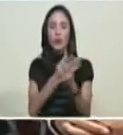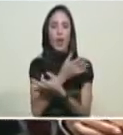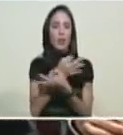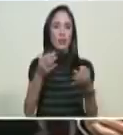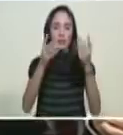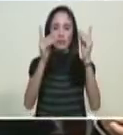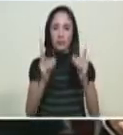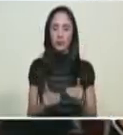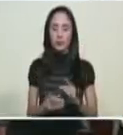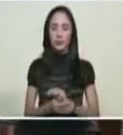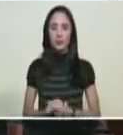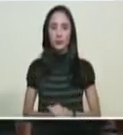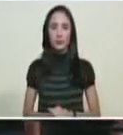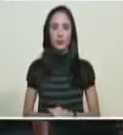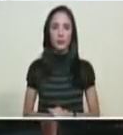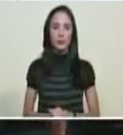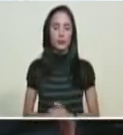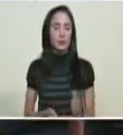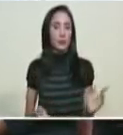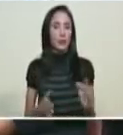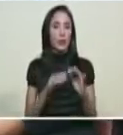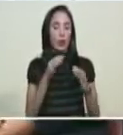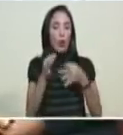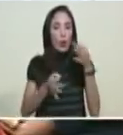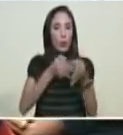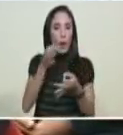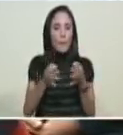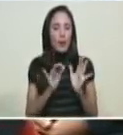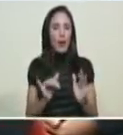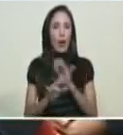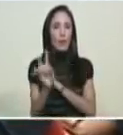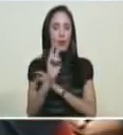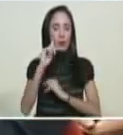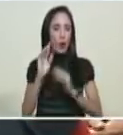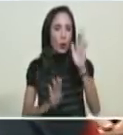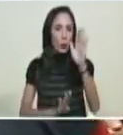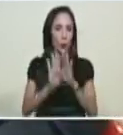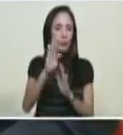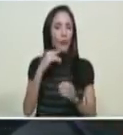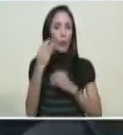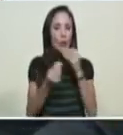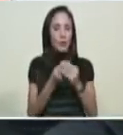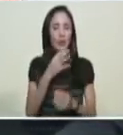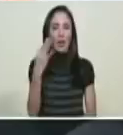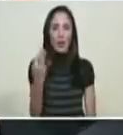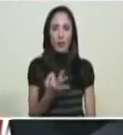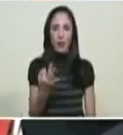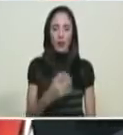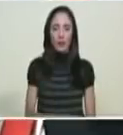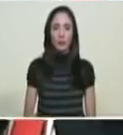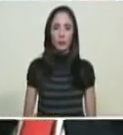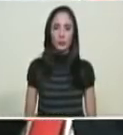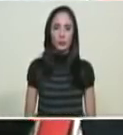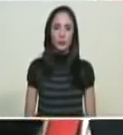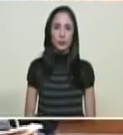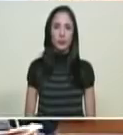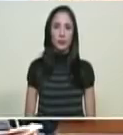y todo lo que hemos hablado de la Venezuela potencia lo vamos a hacer realidad de manera